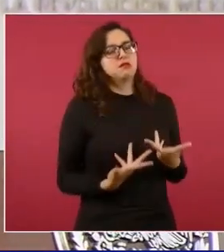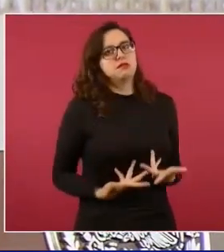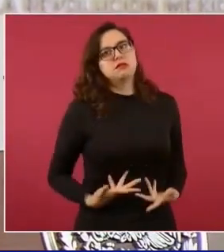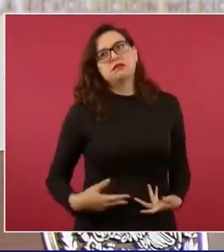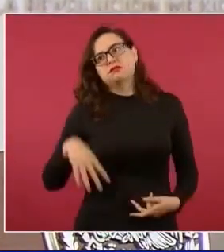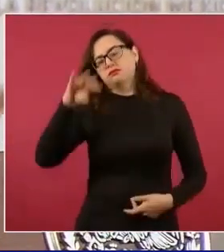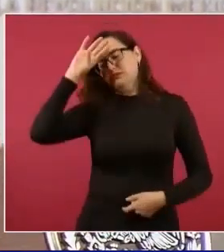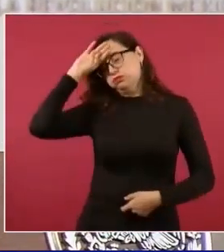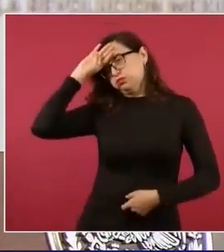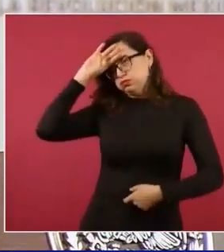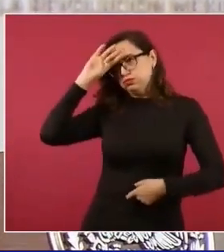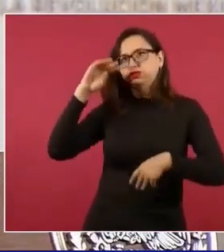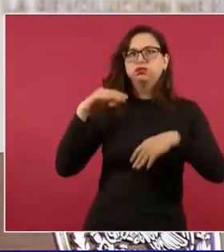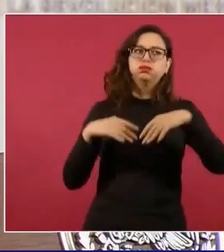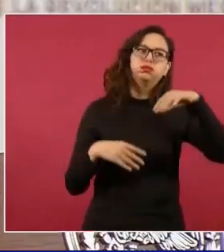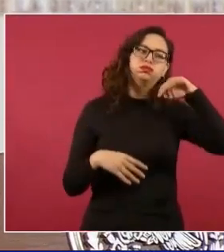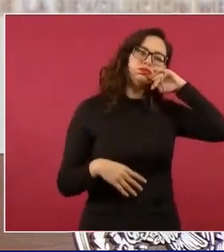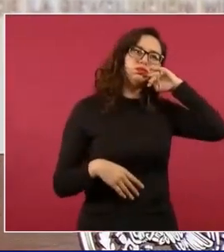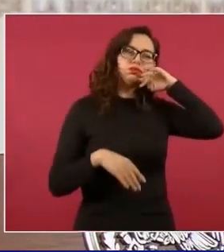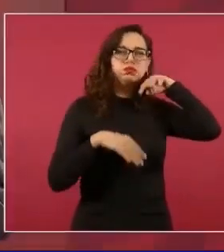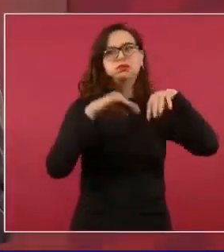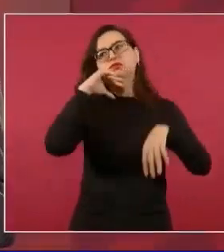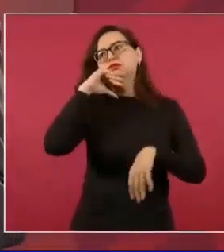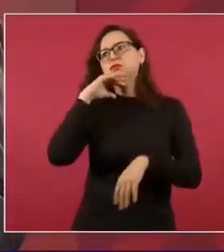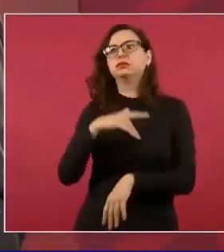o el que no está acostumbrado.